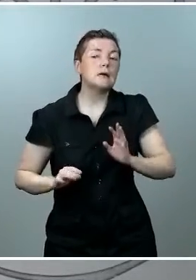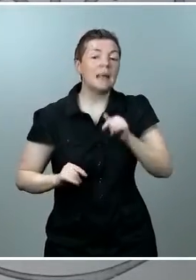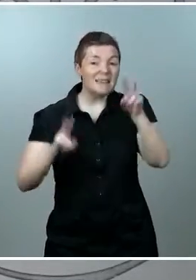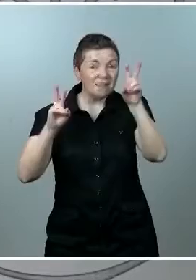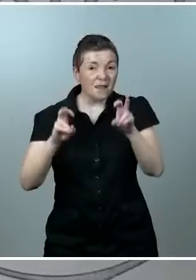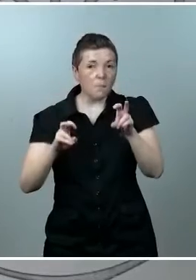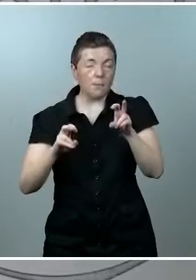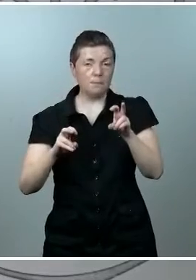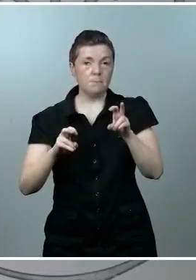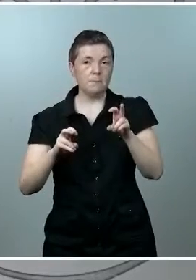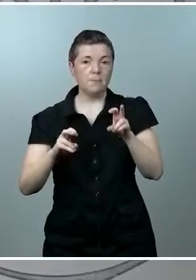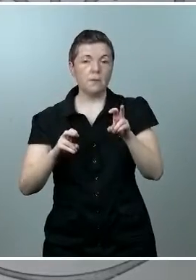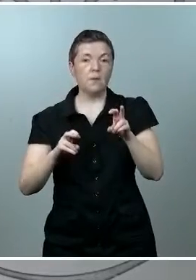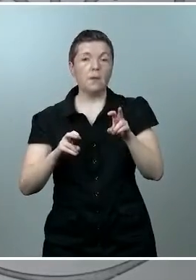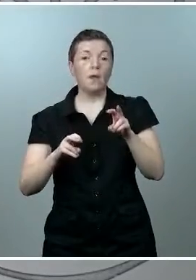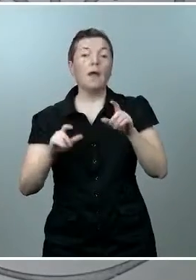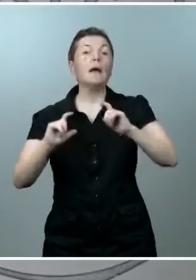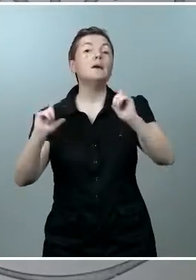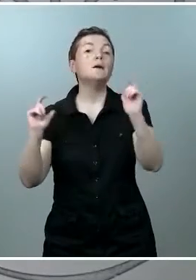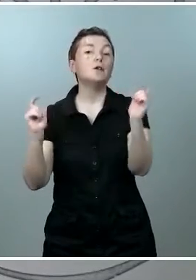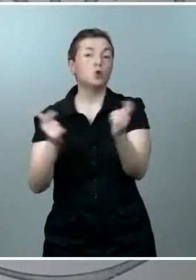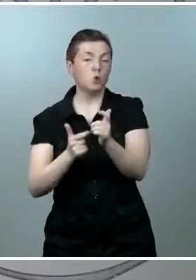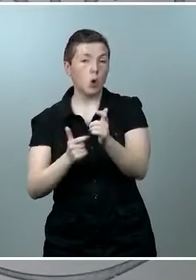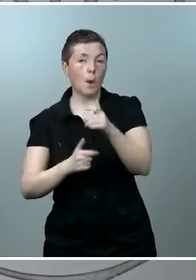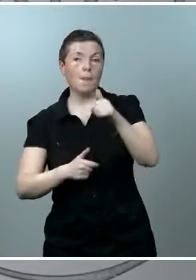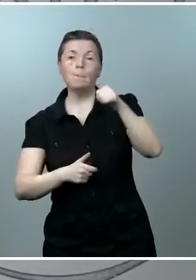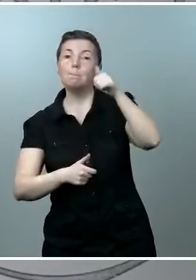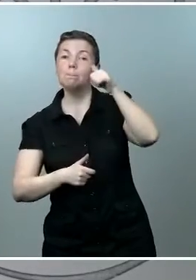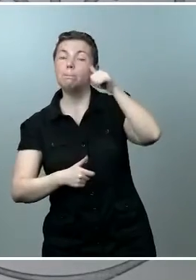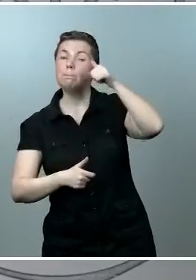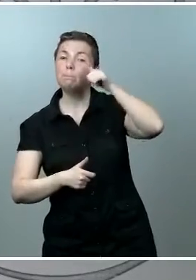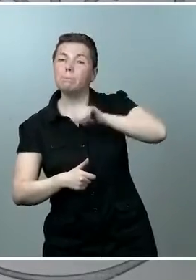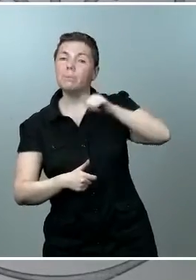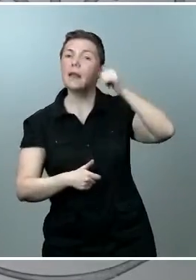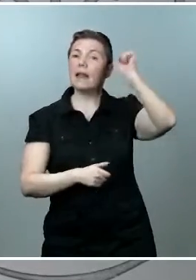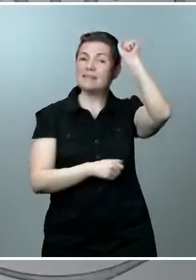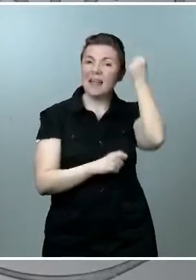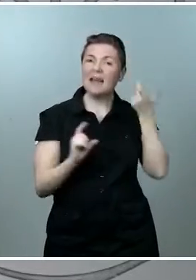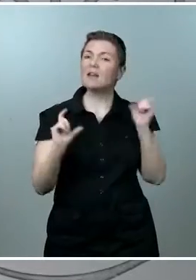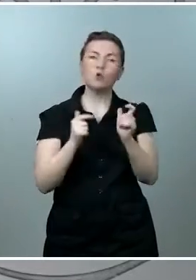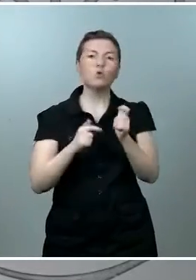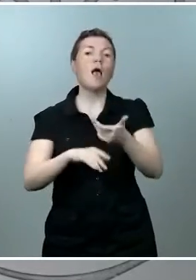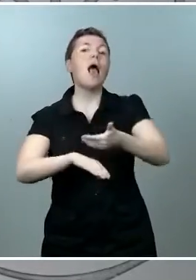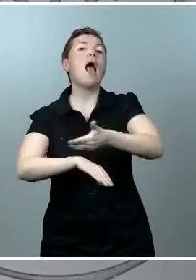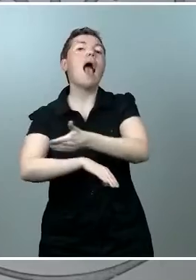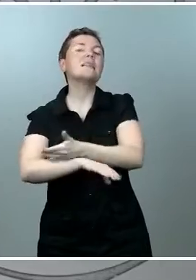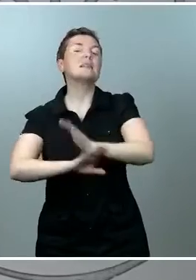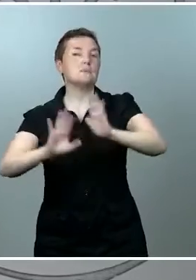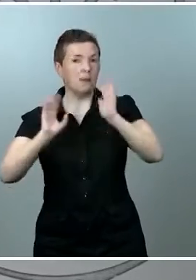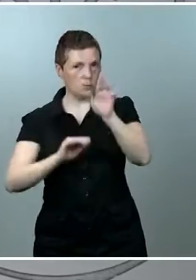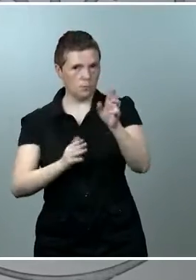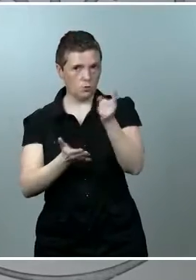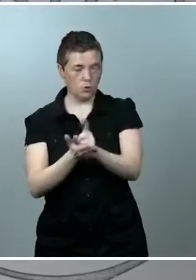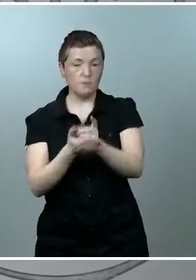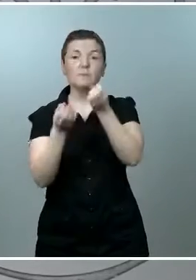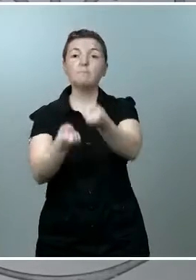a que se produzca la reunión entre el presidente Aragonés y el presidente Sánchez. Pero, insisto, lo que se ha transmitido por parte